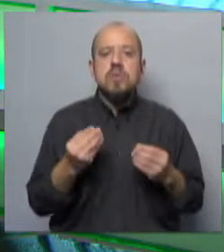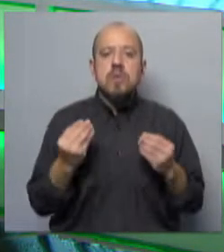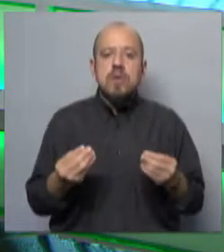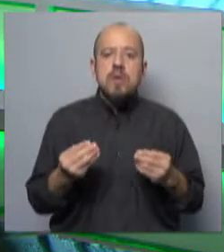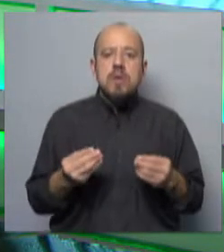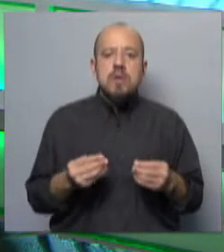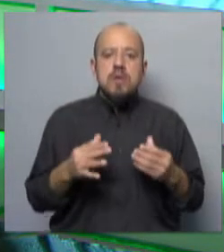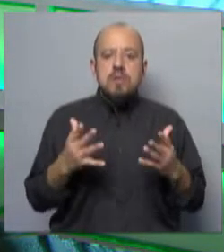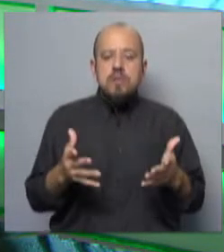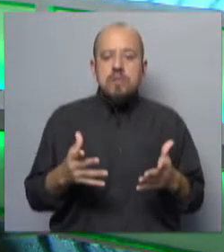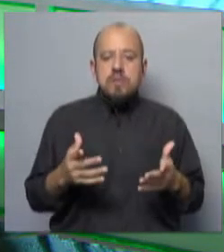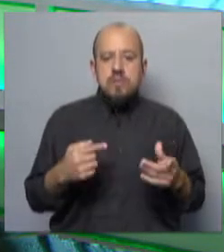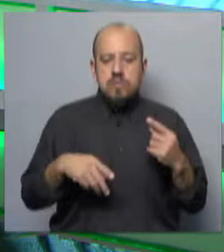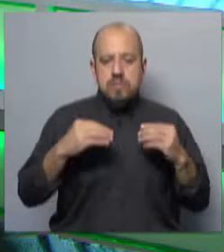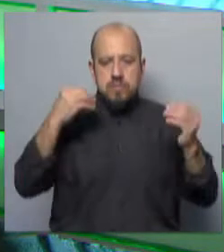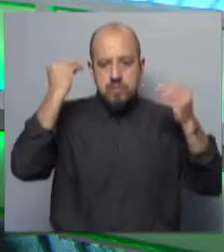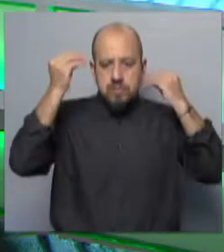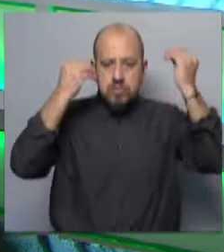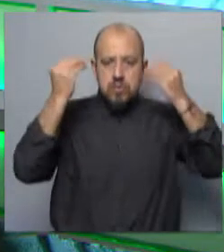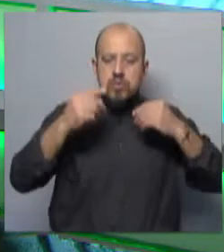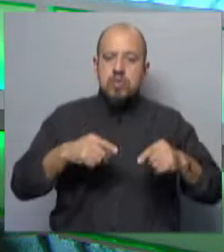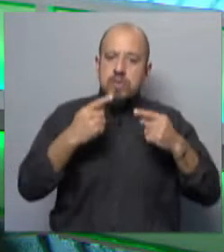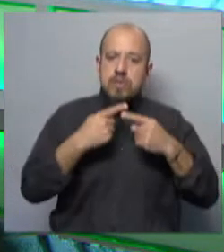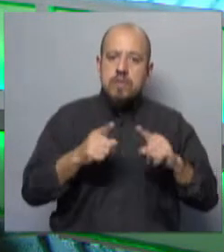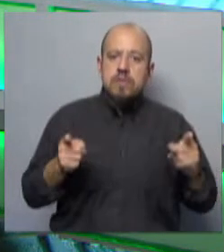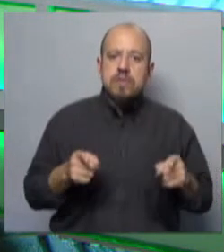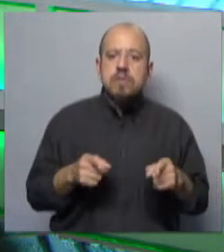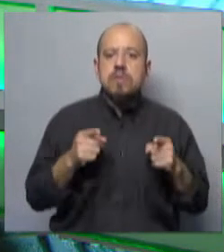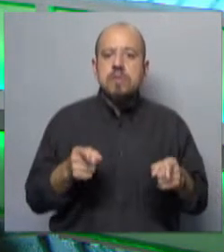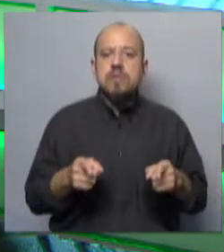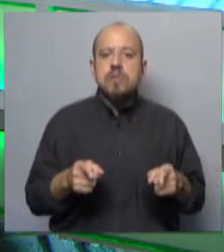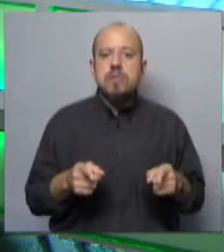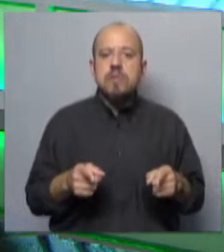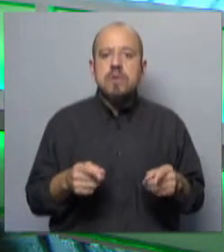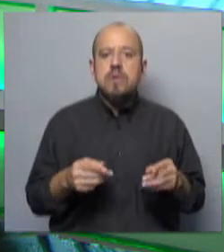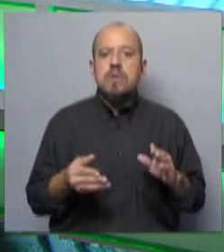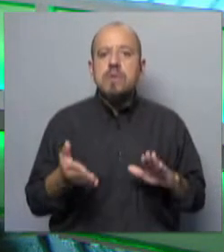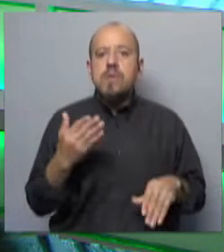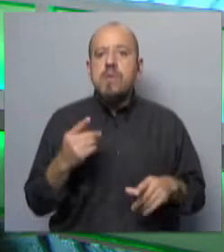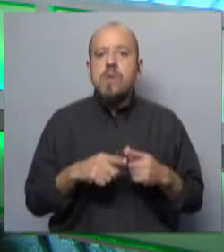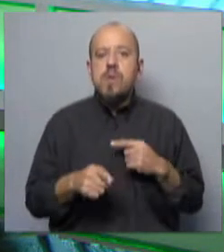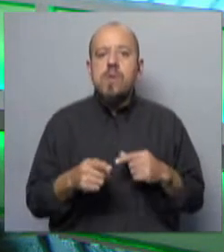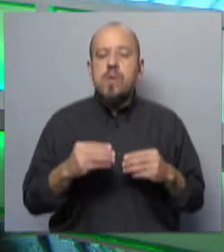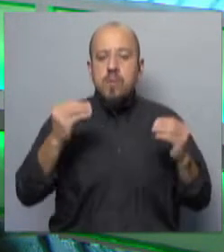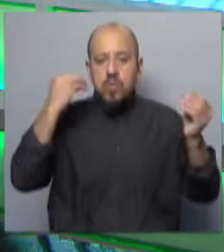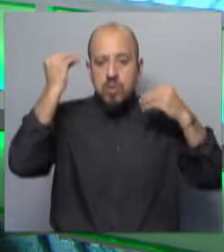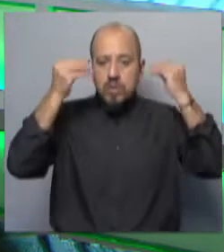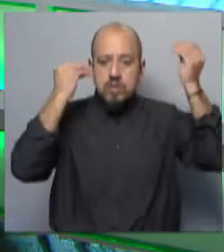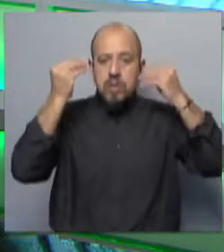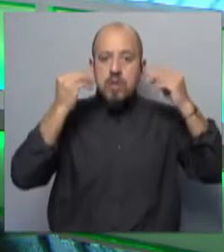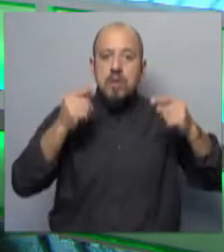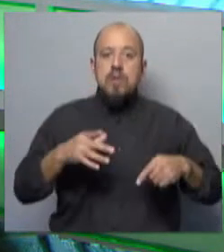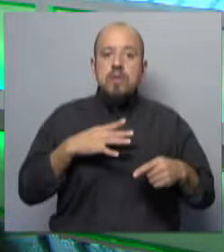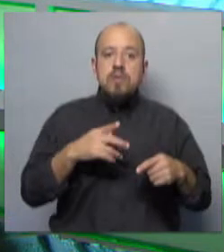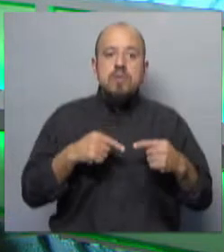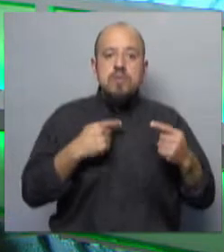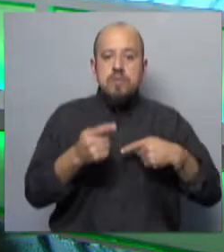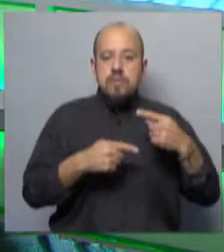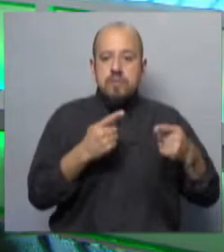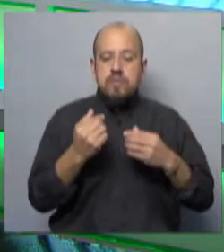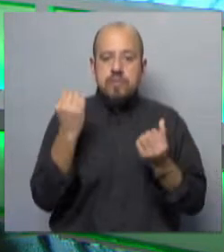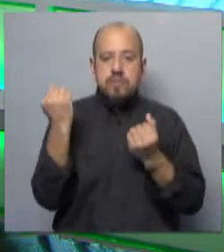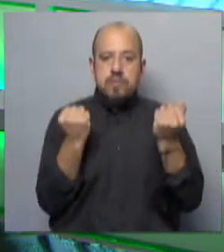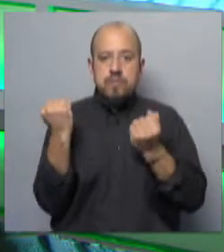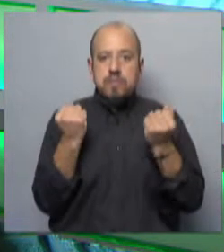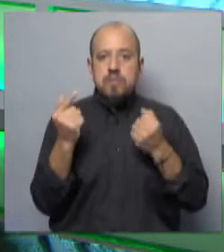por clases sociales las preocupaciones son distintas. Cuanto más alta es la clase social, mayor es la preocupación. Sigue siendo lo económico primero,